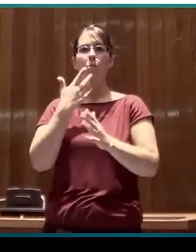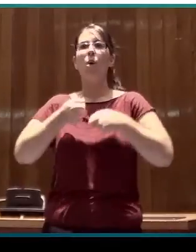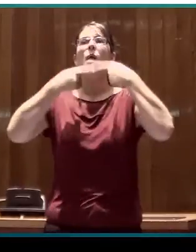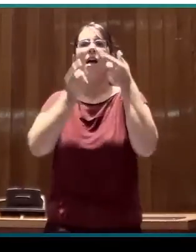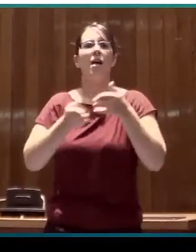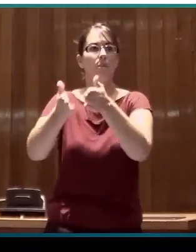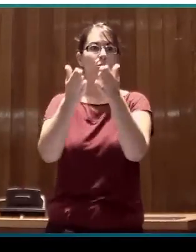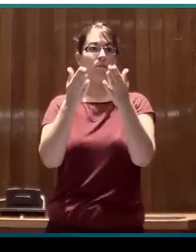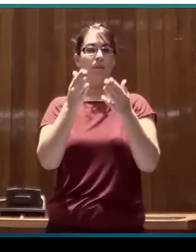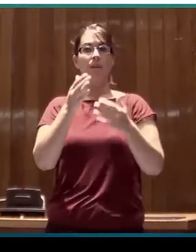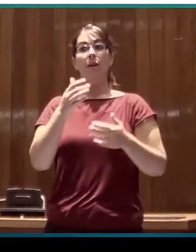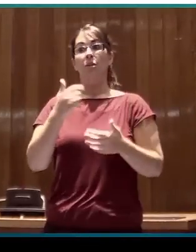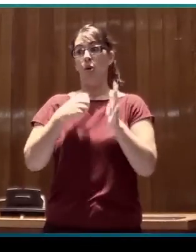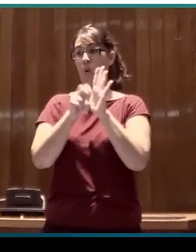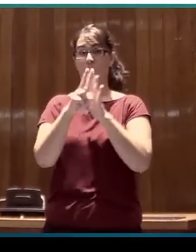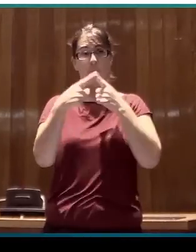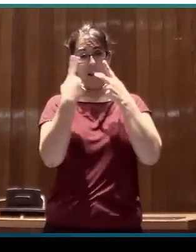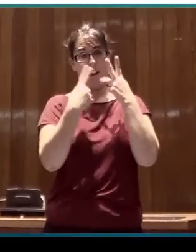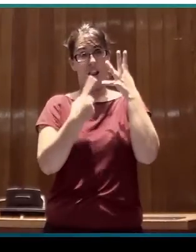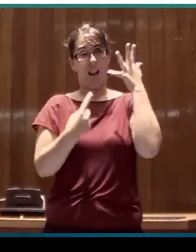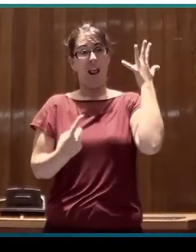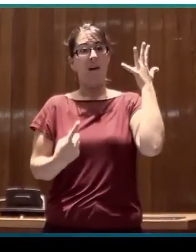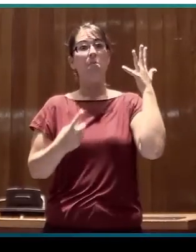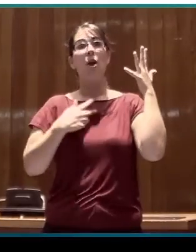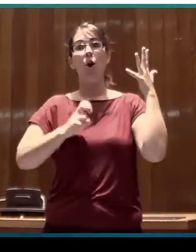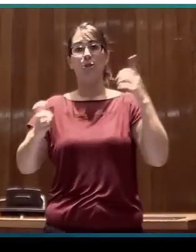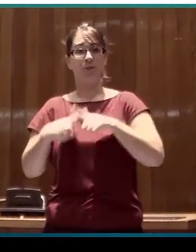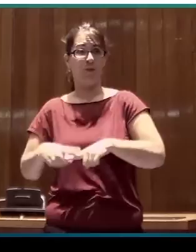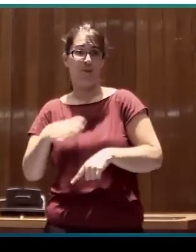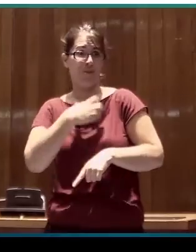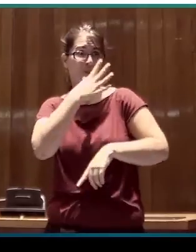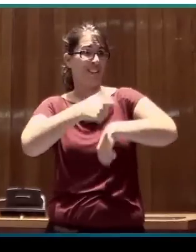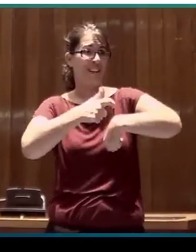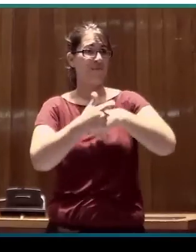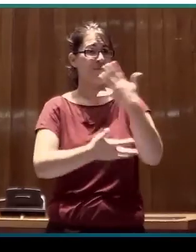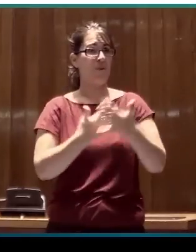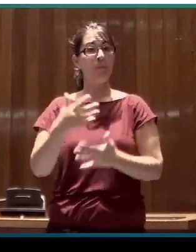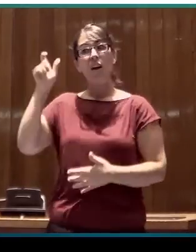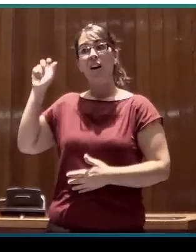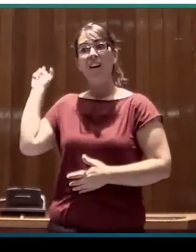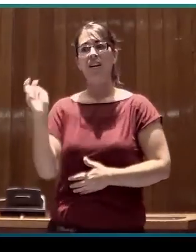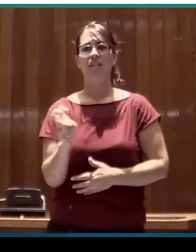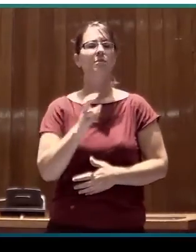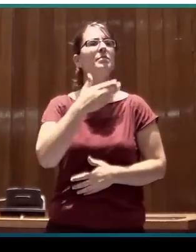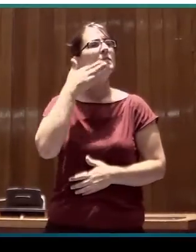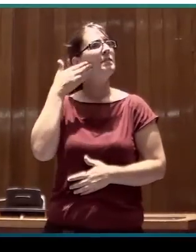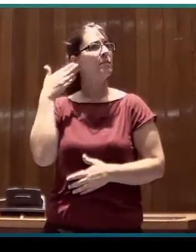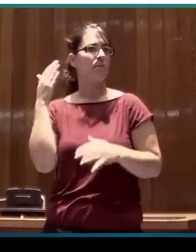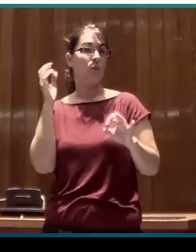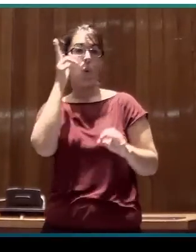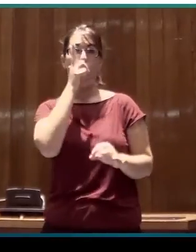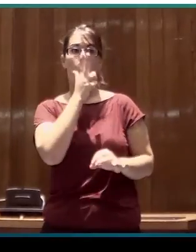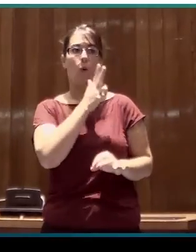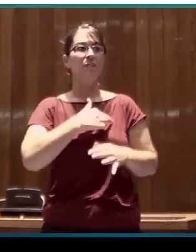tiempo de contar, porque tengo poco tiempo, tener aquí a Giuseppe es un privilegio y estoy segura de que su